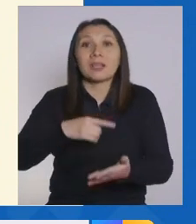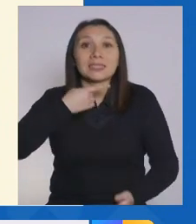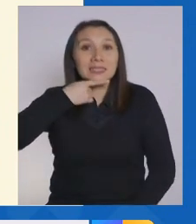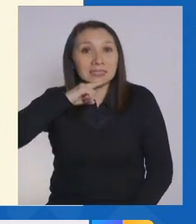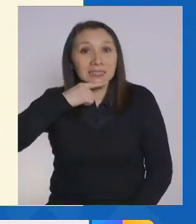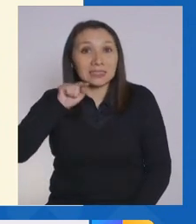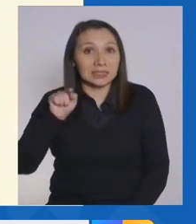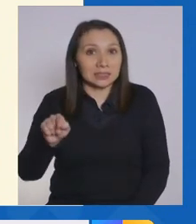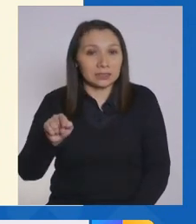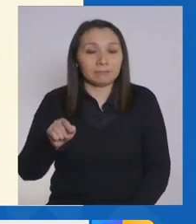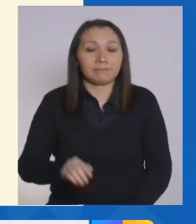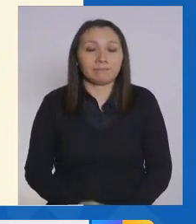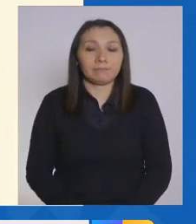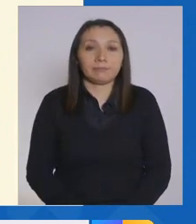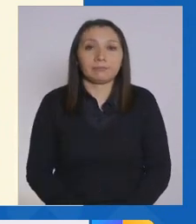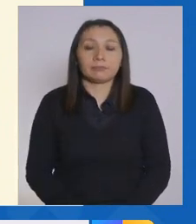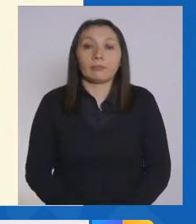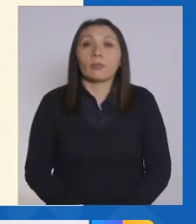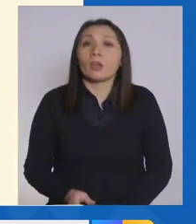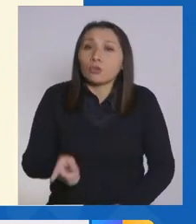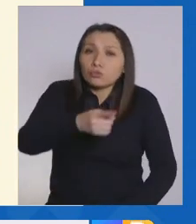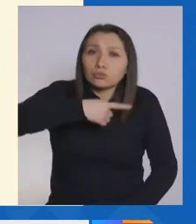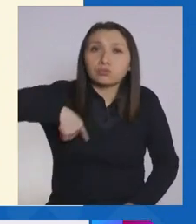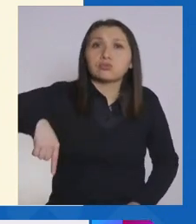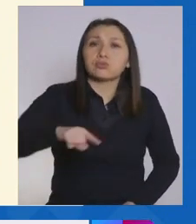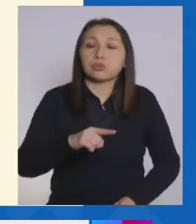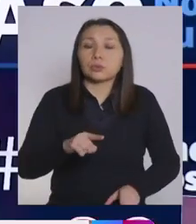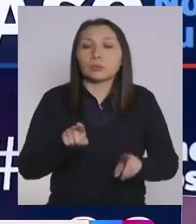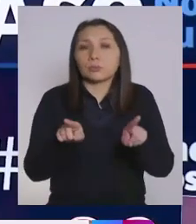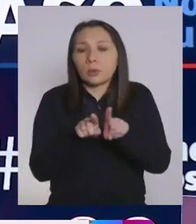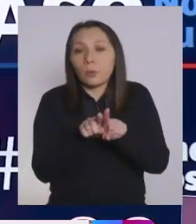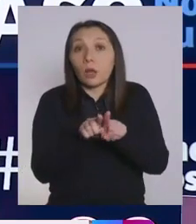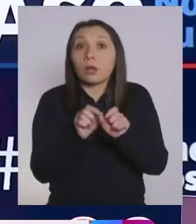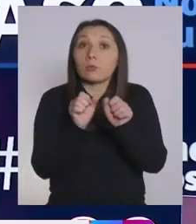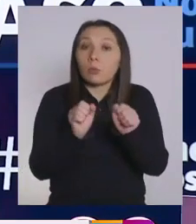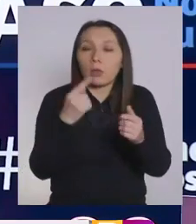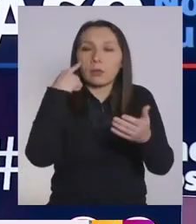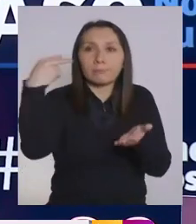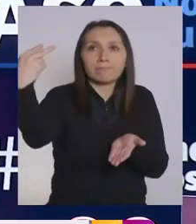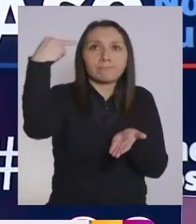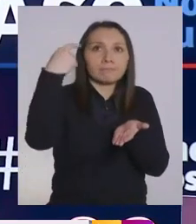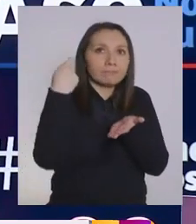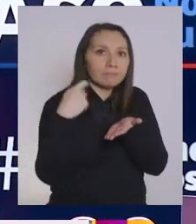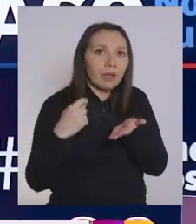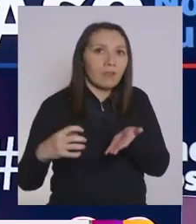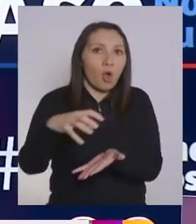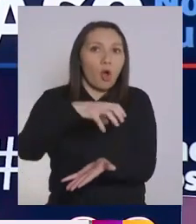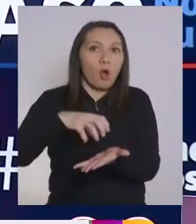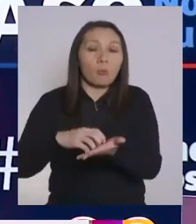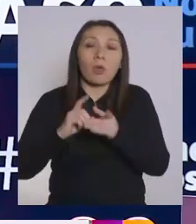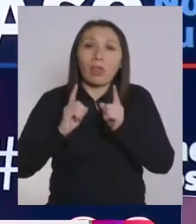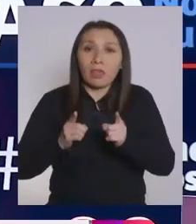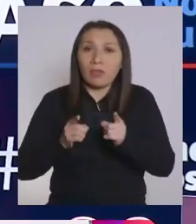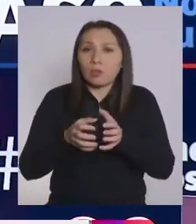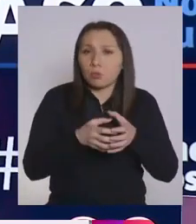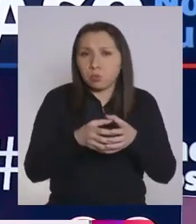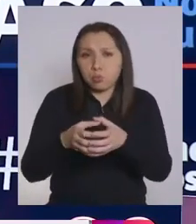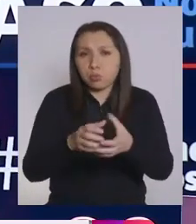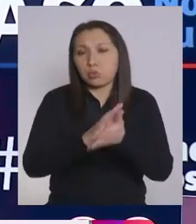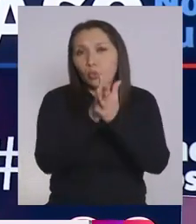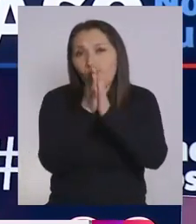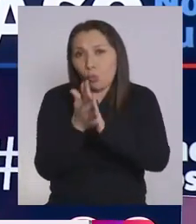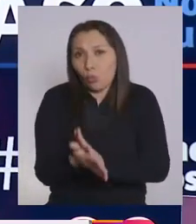San Vicente, de Tahuatagua. Y estamos todos sujetos justamente a esa evaluación. Y tenemos que salir entre todos.